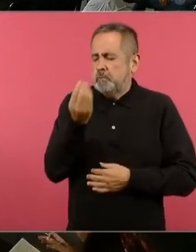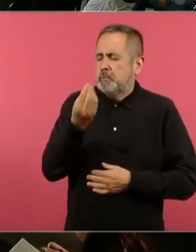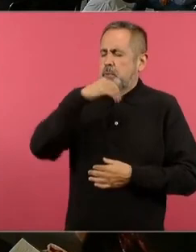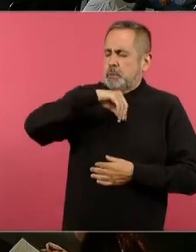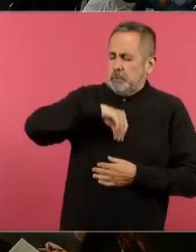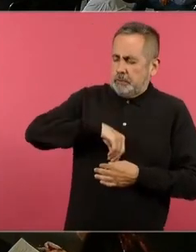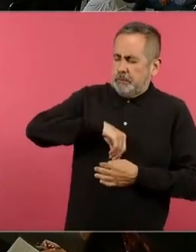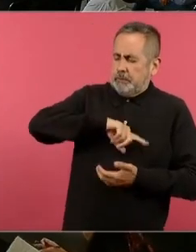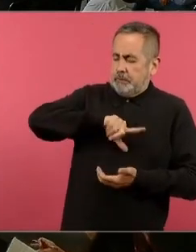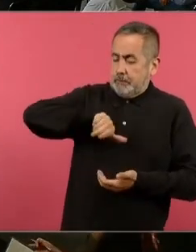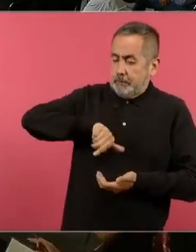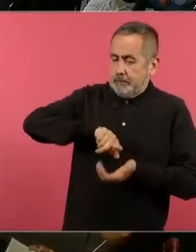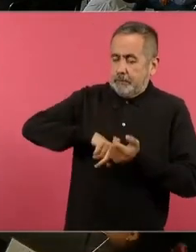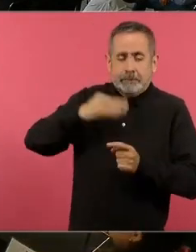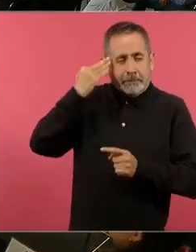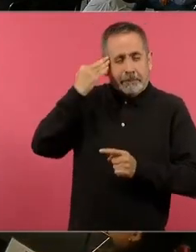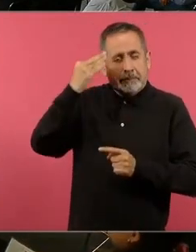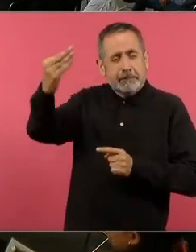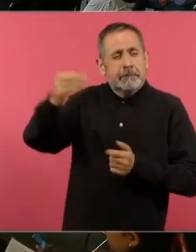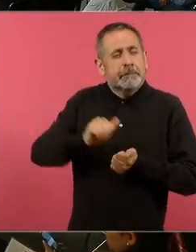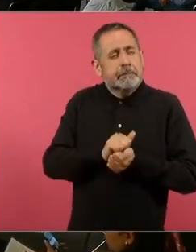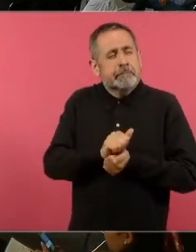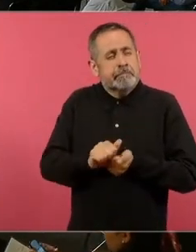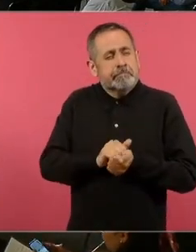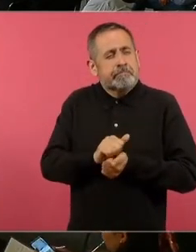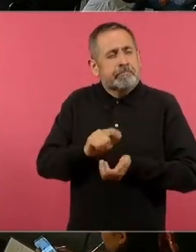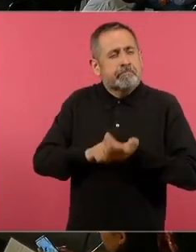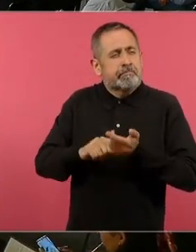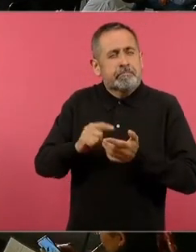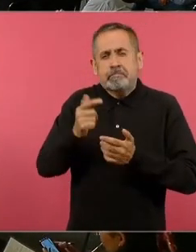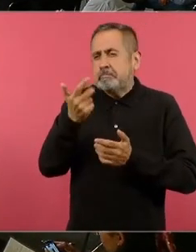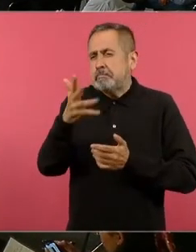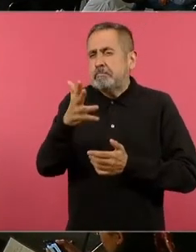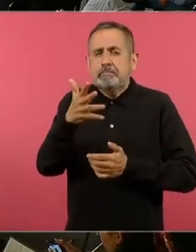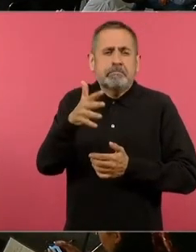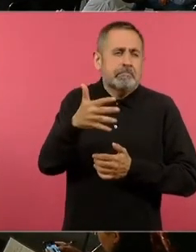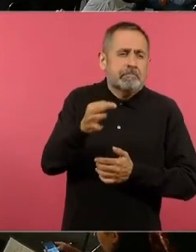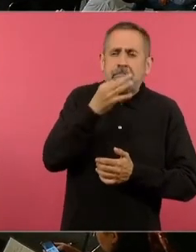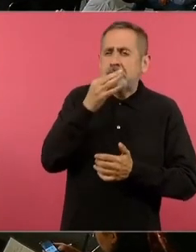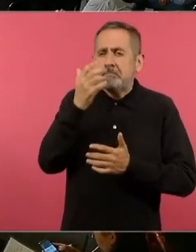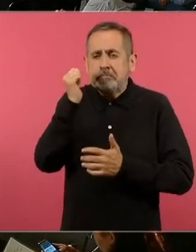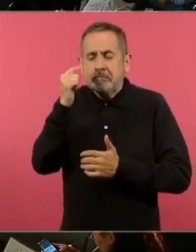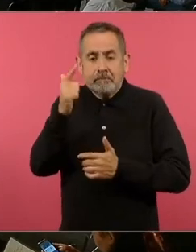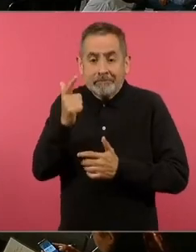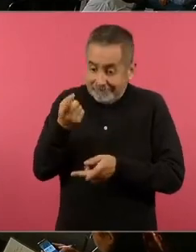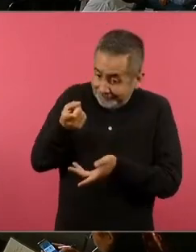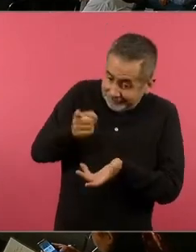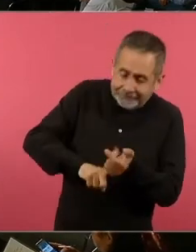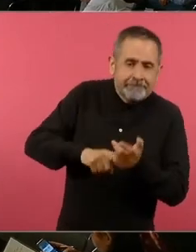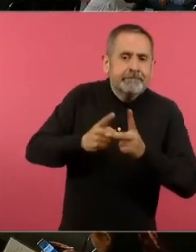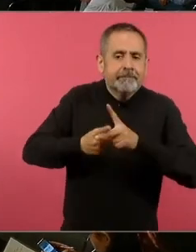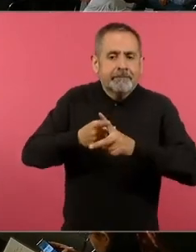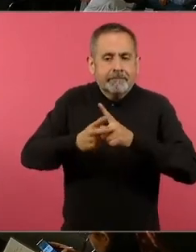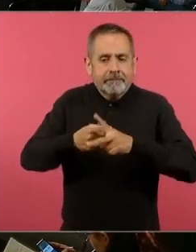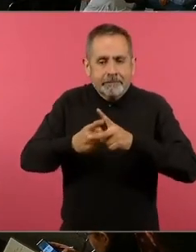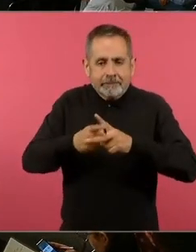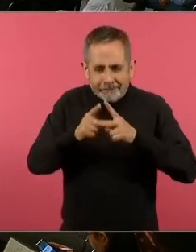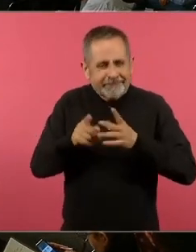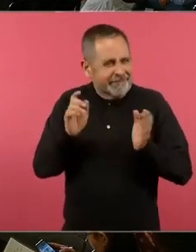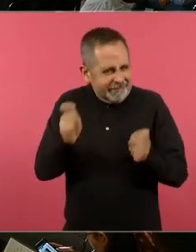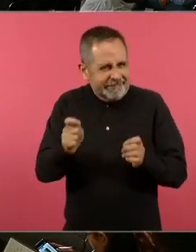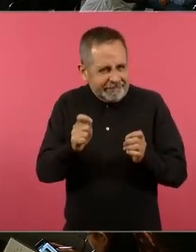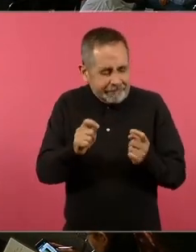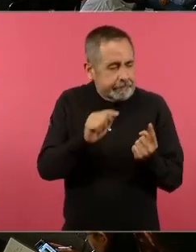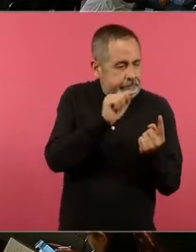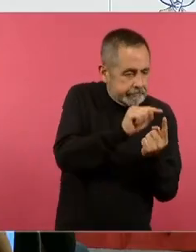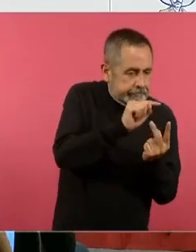eso mi digestión está durando tanto tiempo o sea ya ahí hay una experiencia matemática